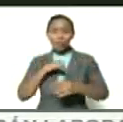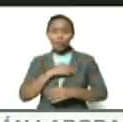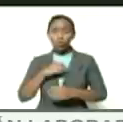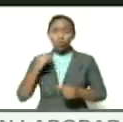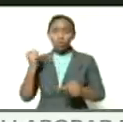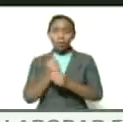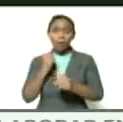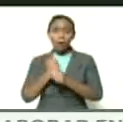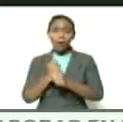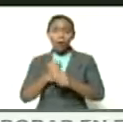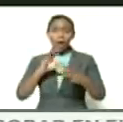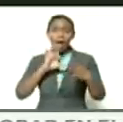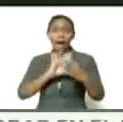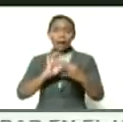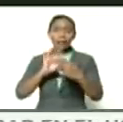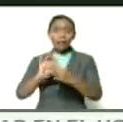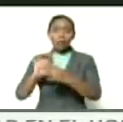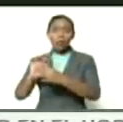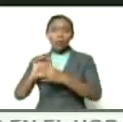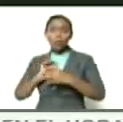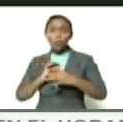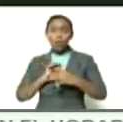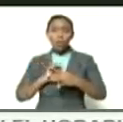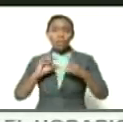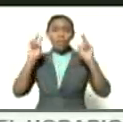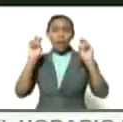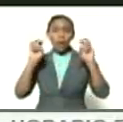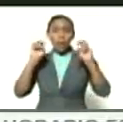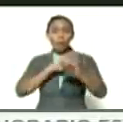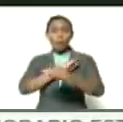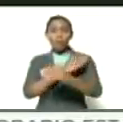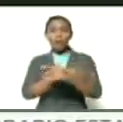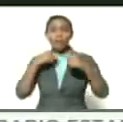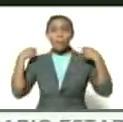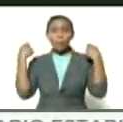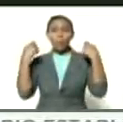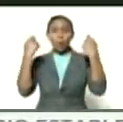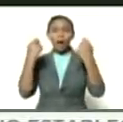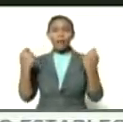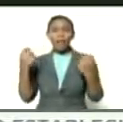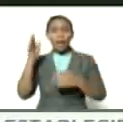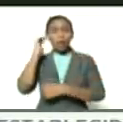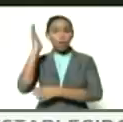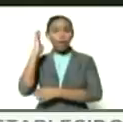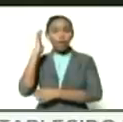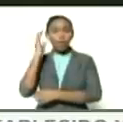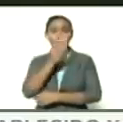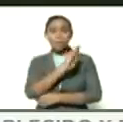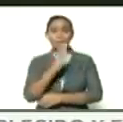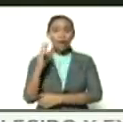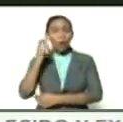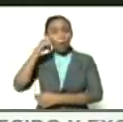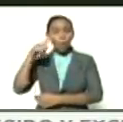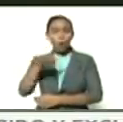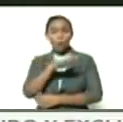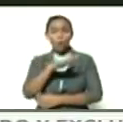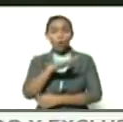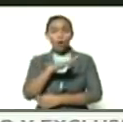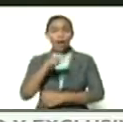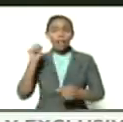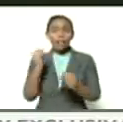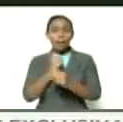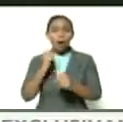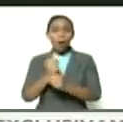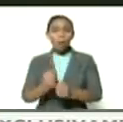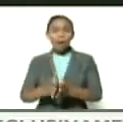es la articulación de las nuevas fuerzas populares en el Congreso Bicentenario de los Pueblos es la obra más